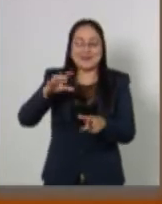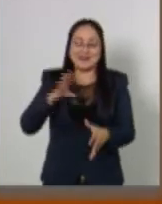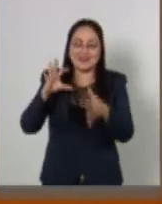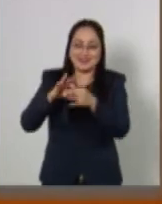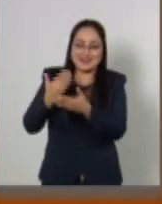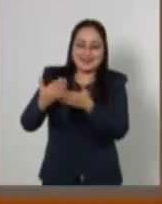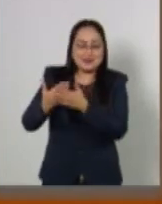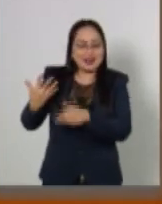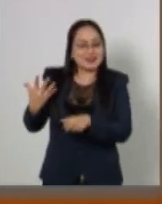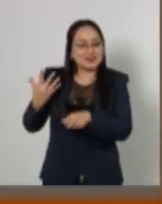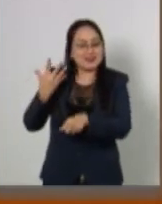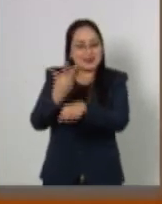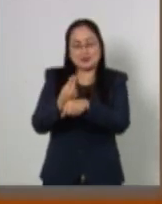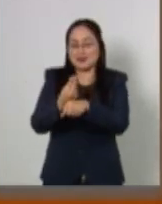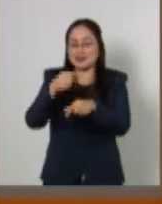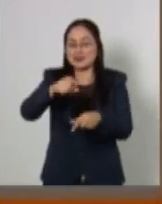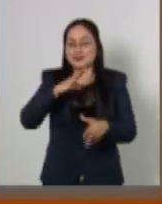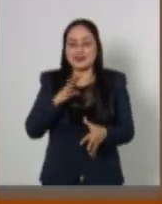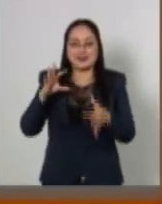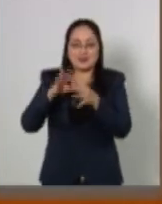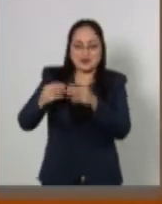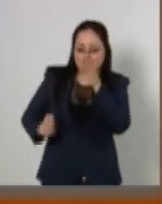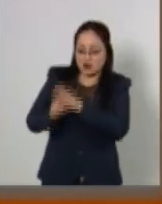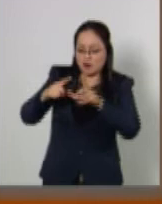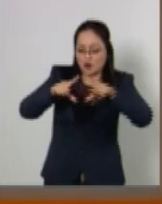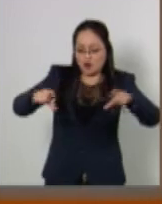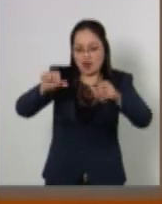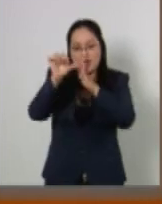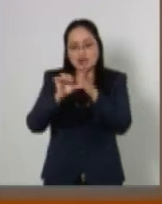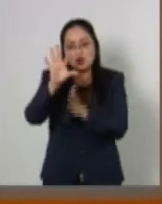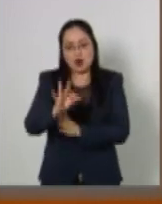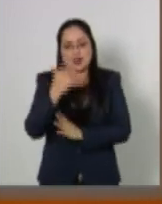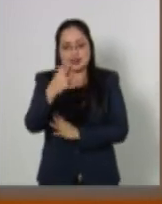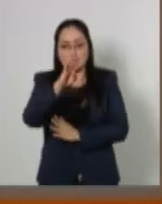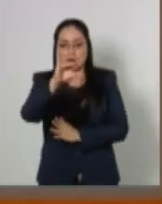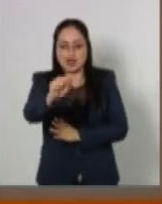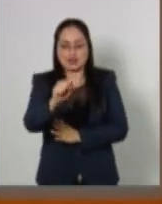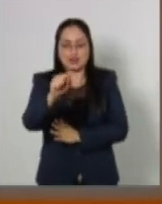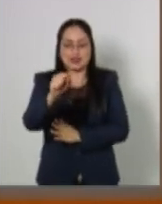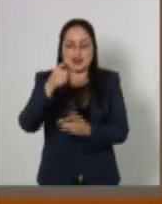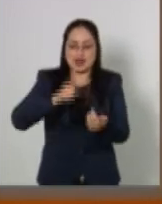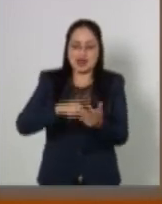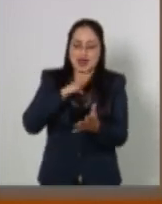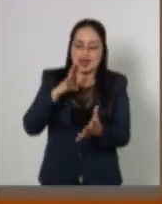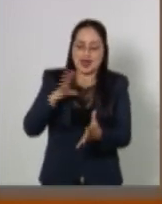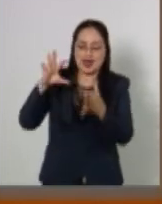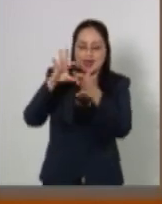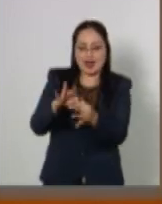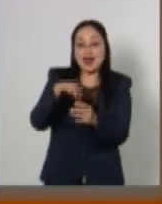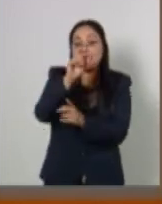agregando un capítulo nuevo en el artículo 45 bis, donde establecemos